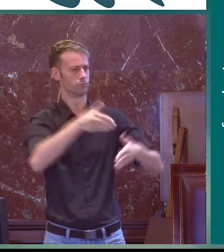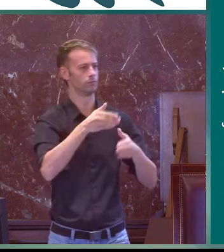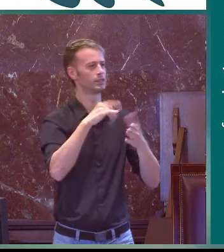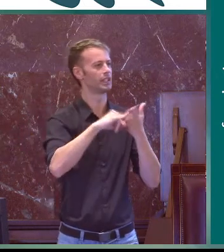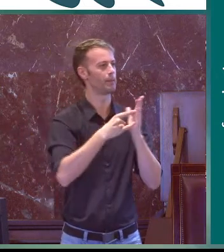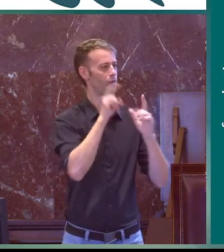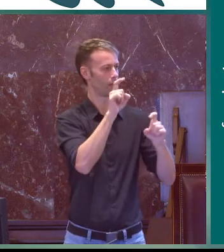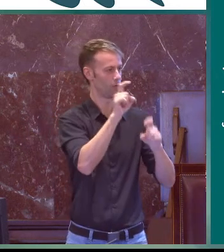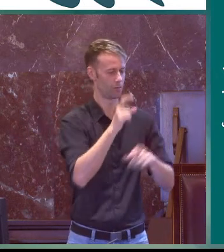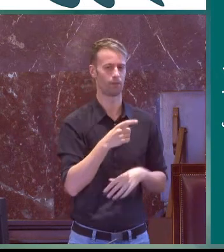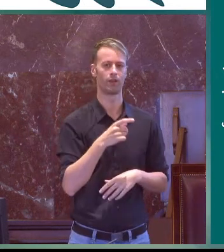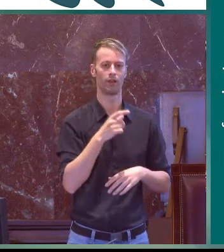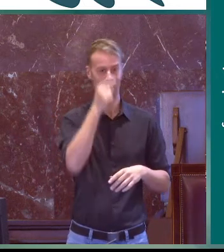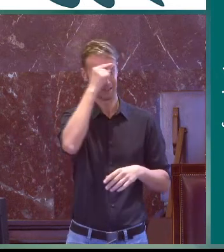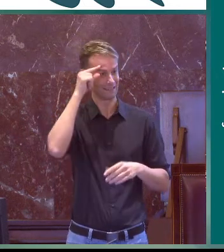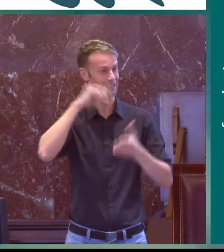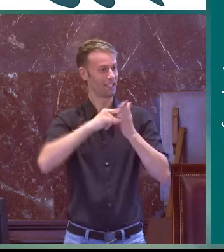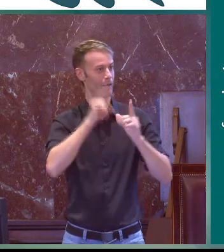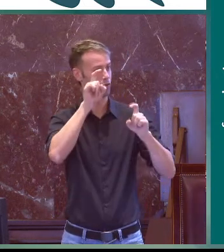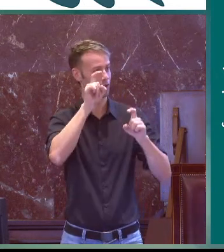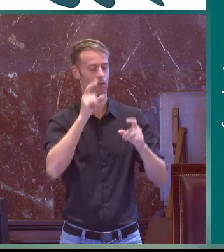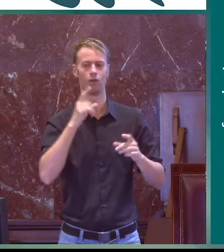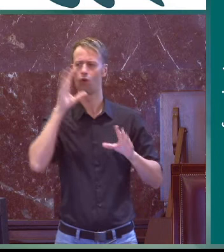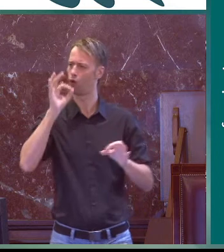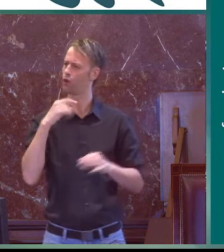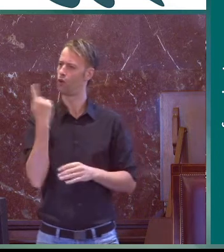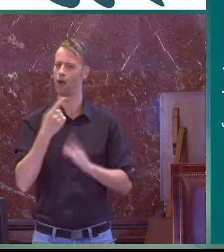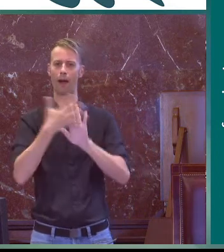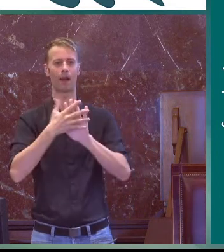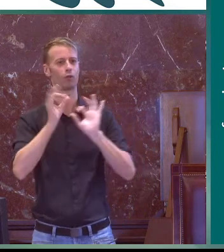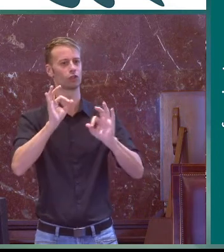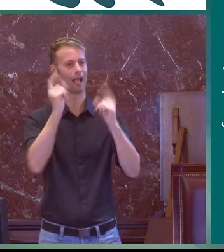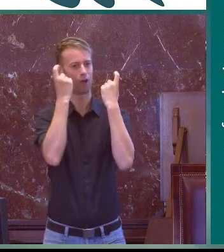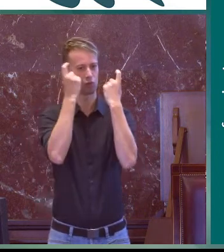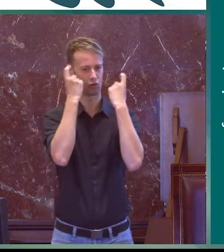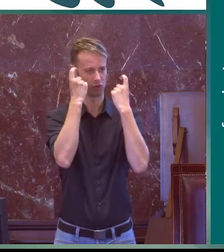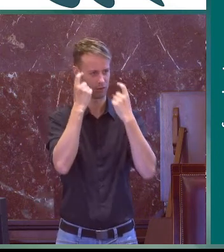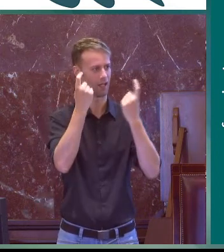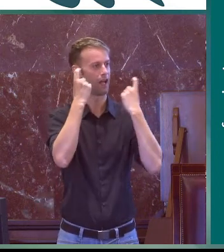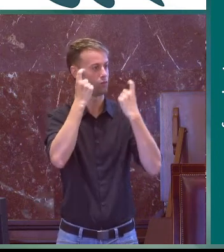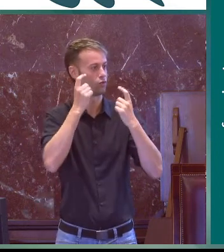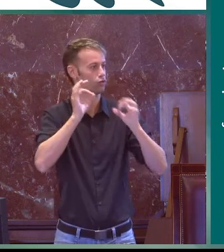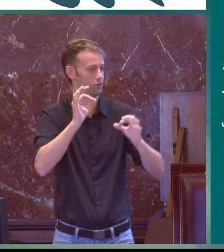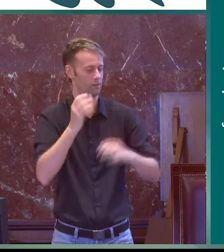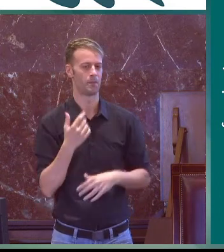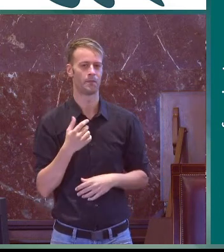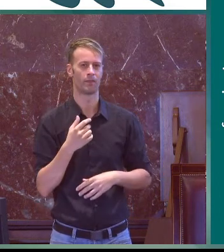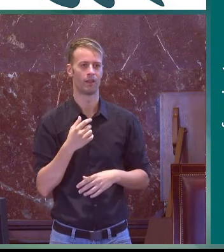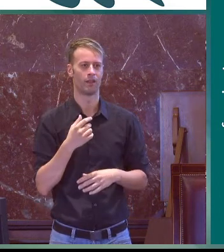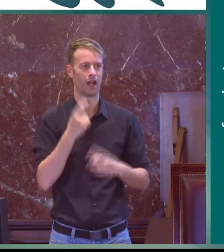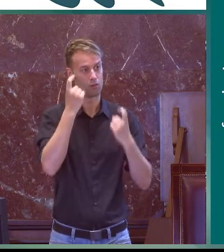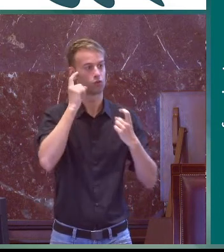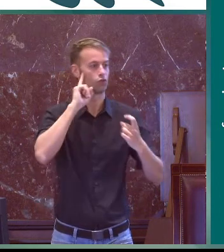mentalidad de que queríamos que fuese transversal, pero nos centrábamos mucho en el ámbito educativo. Hablábamos de alumnos,